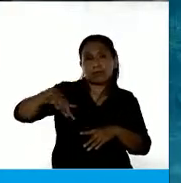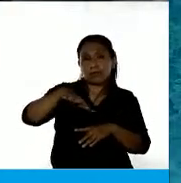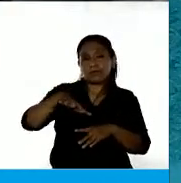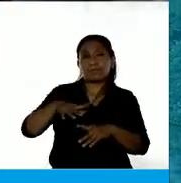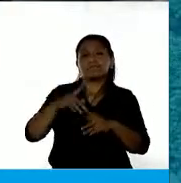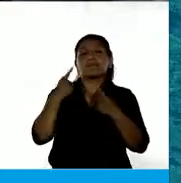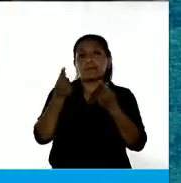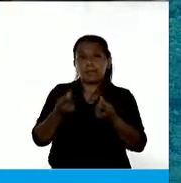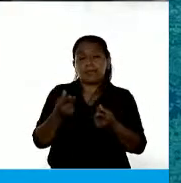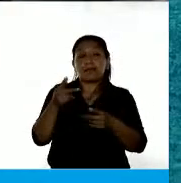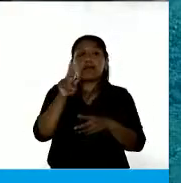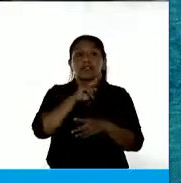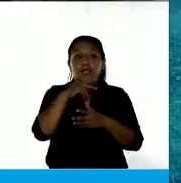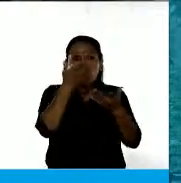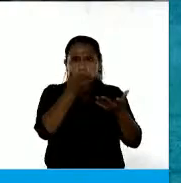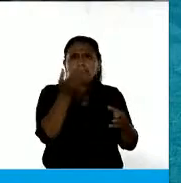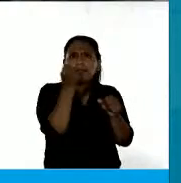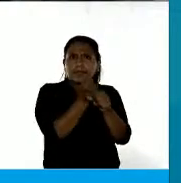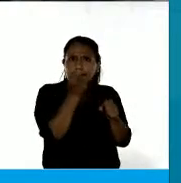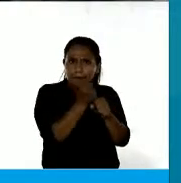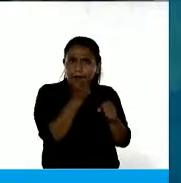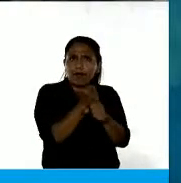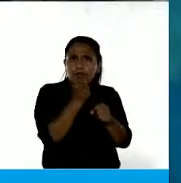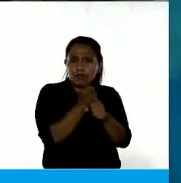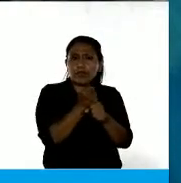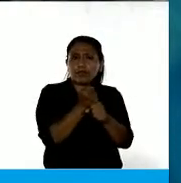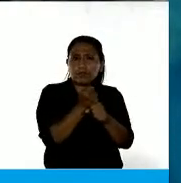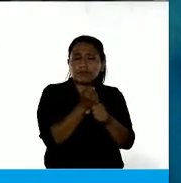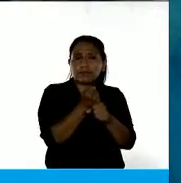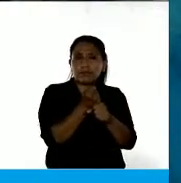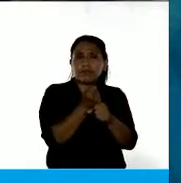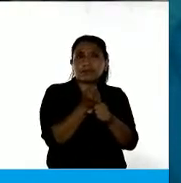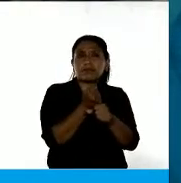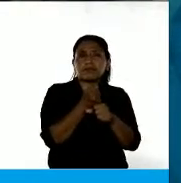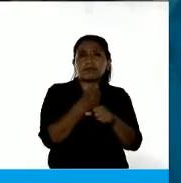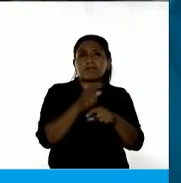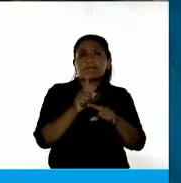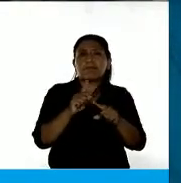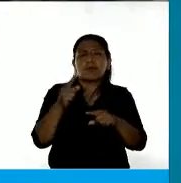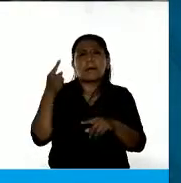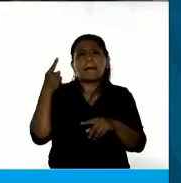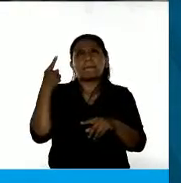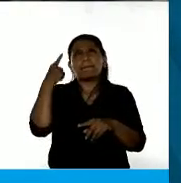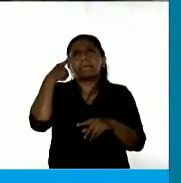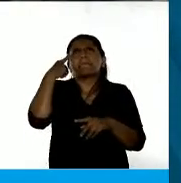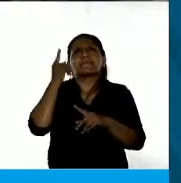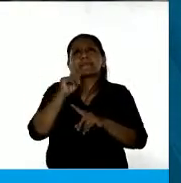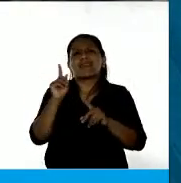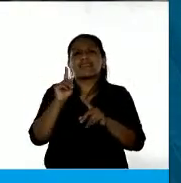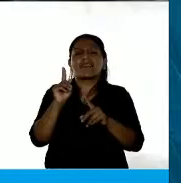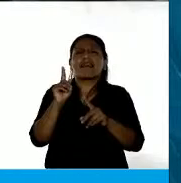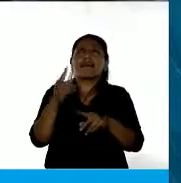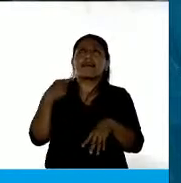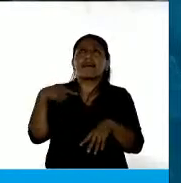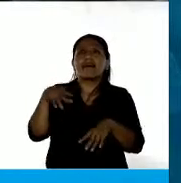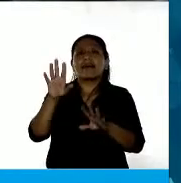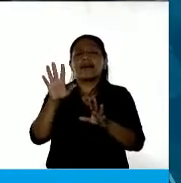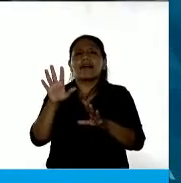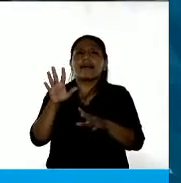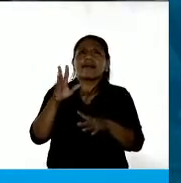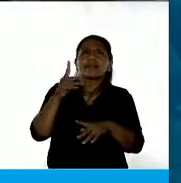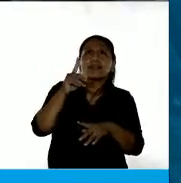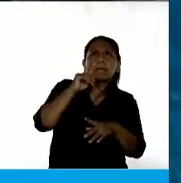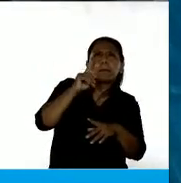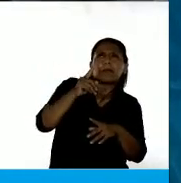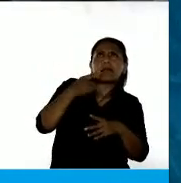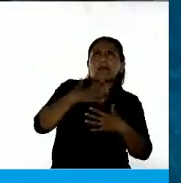homenaje para esas mujeres trabajadoras que no piensan en si es de riesgo,